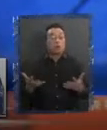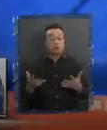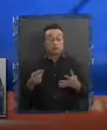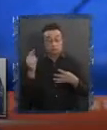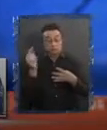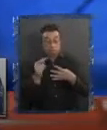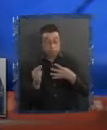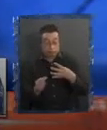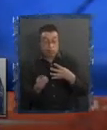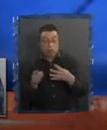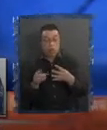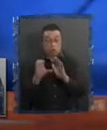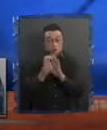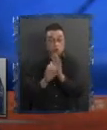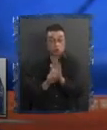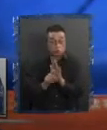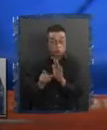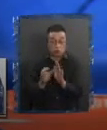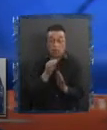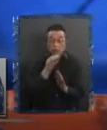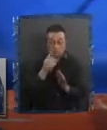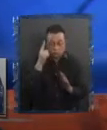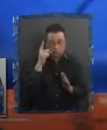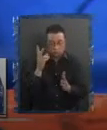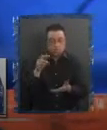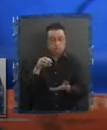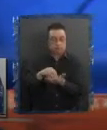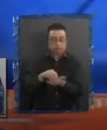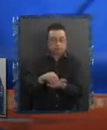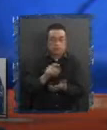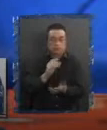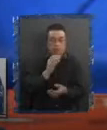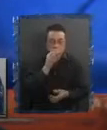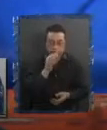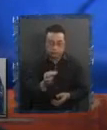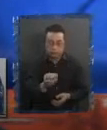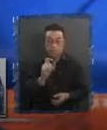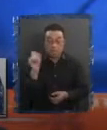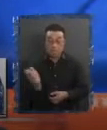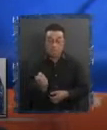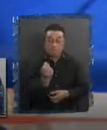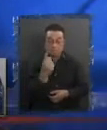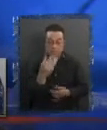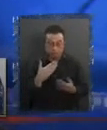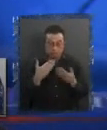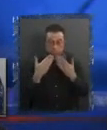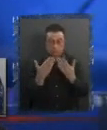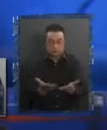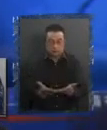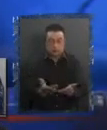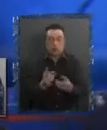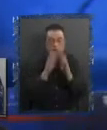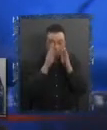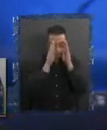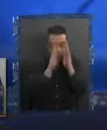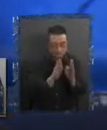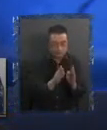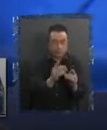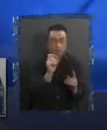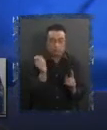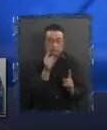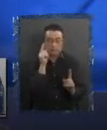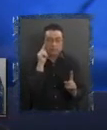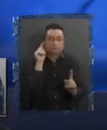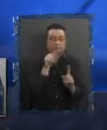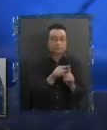La constitución Toma una posición En esto El borrador de constitución La primera prestación Hay que focalizar De preferentemente Tiene que